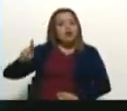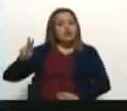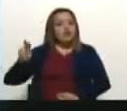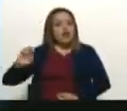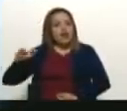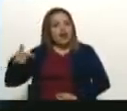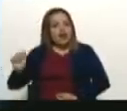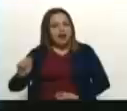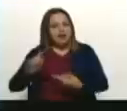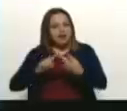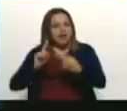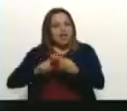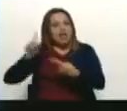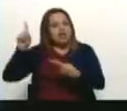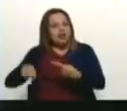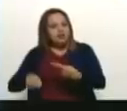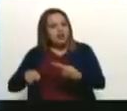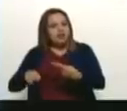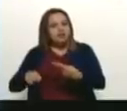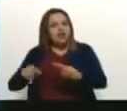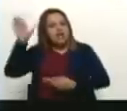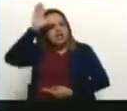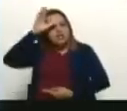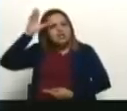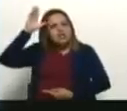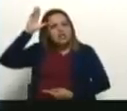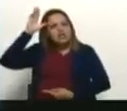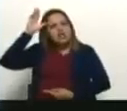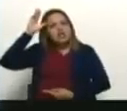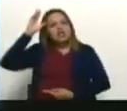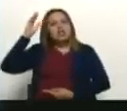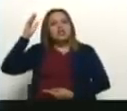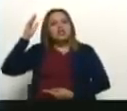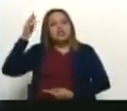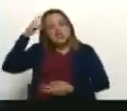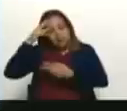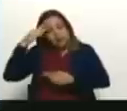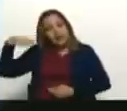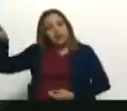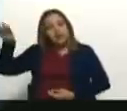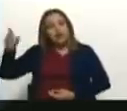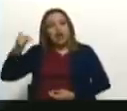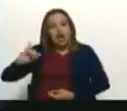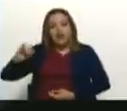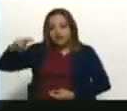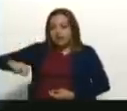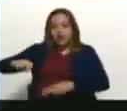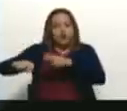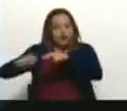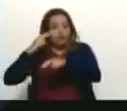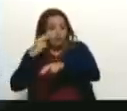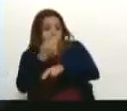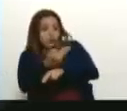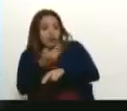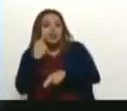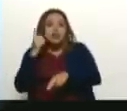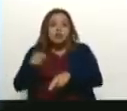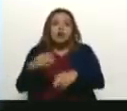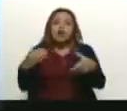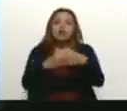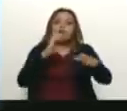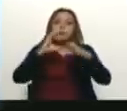al país anfitrión, al canciller de los Estados Unidos mexicanos y había, y firmamos frente a los medios de